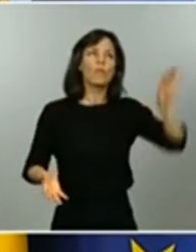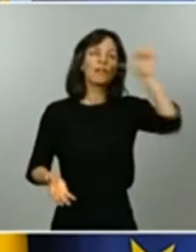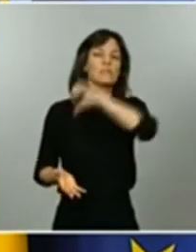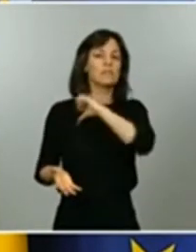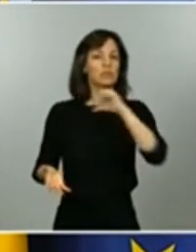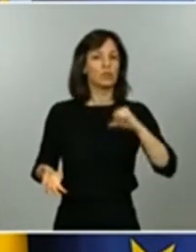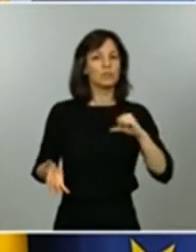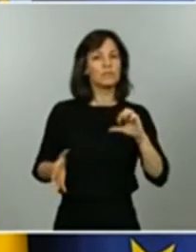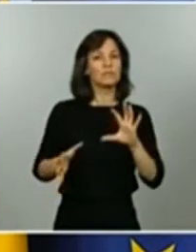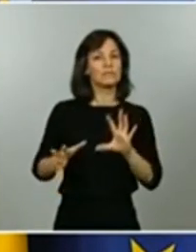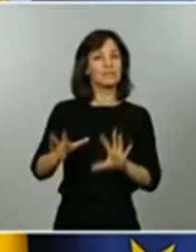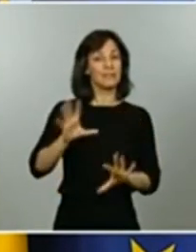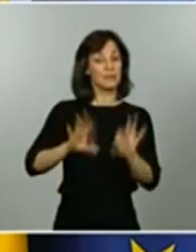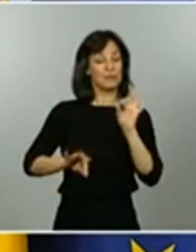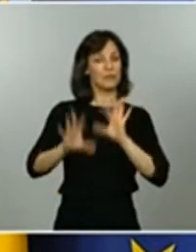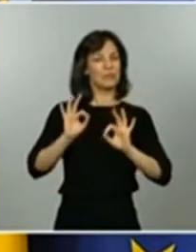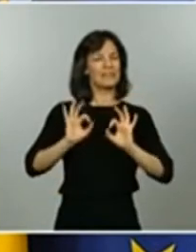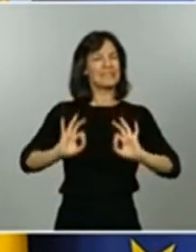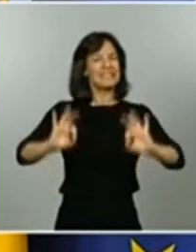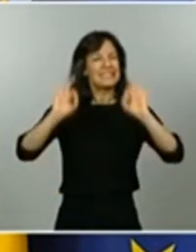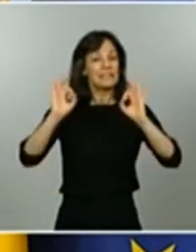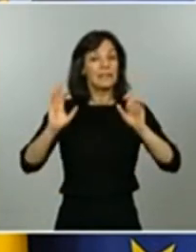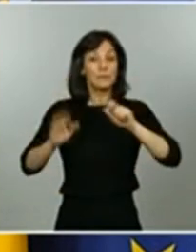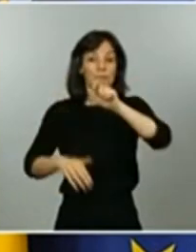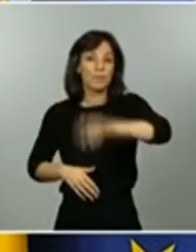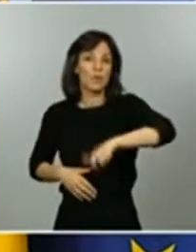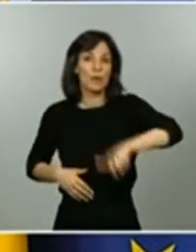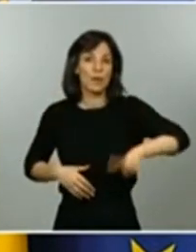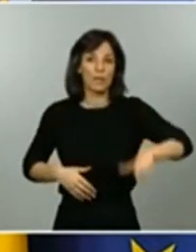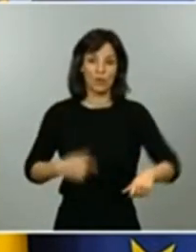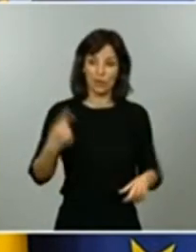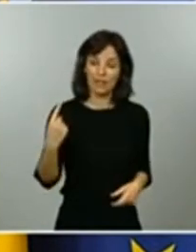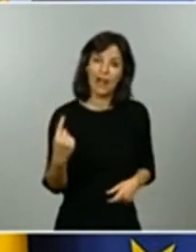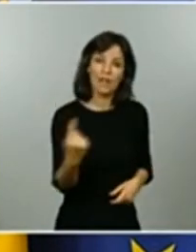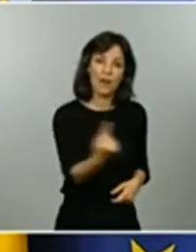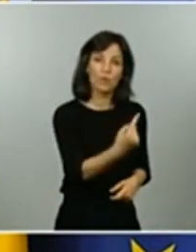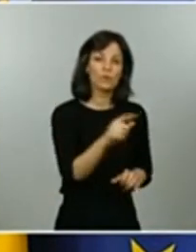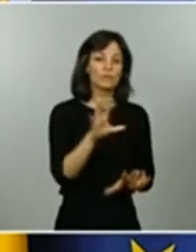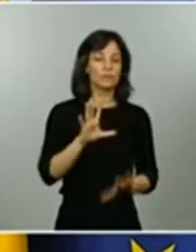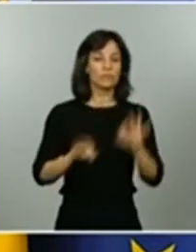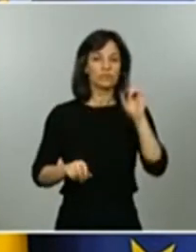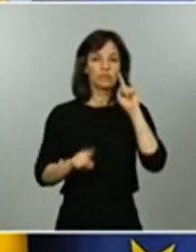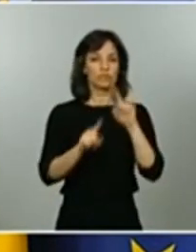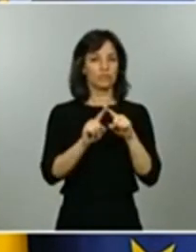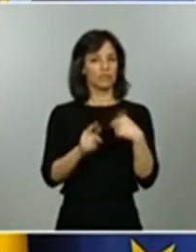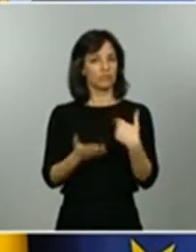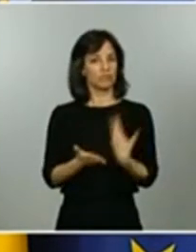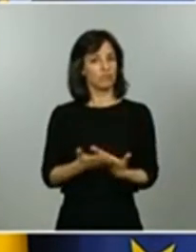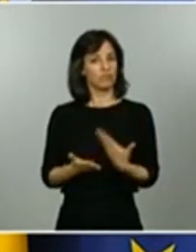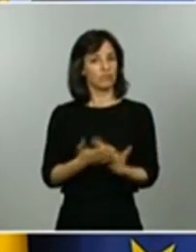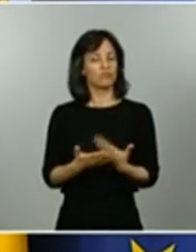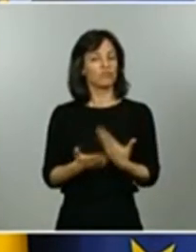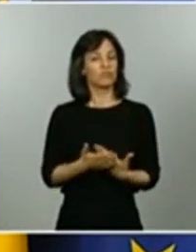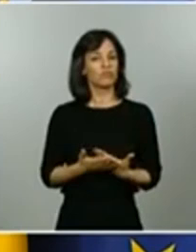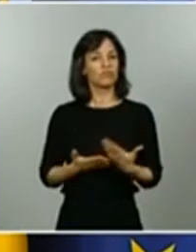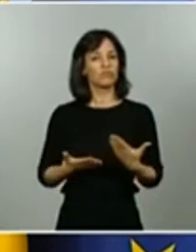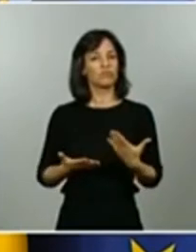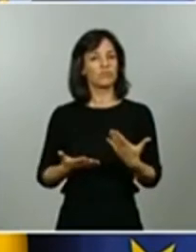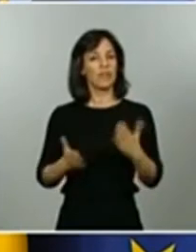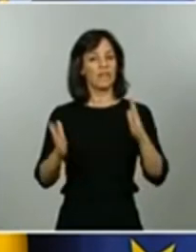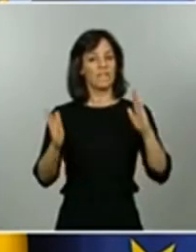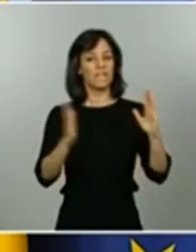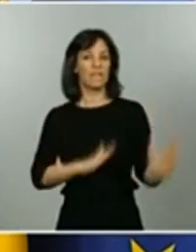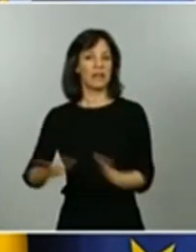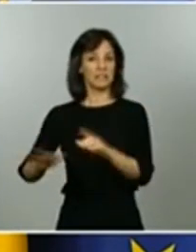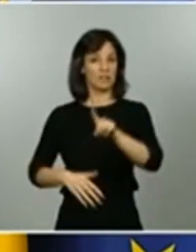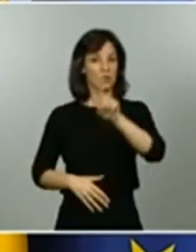y sobre todo de la población a nivel individual de cada uno para garantizar que este cambio de fase y por lo tanto incremento de la